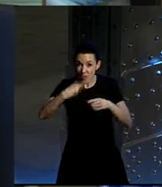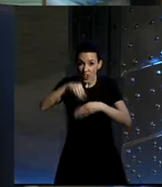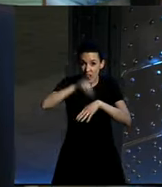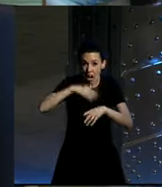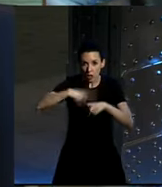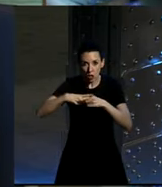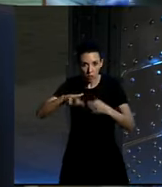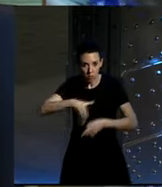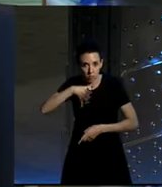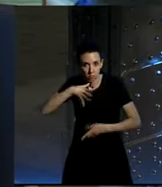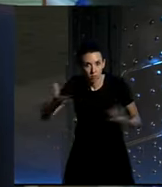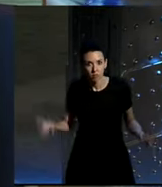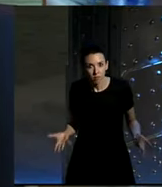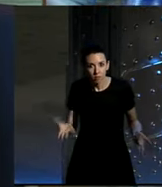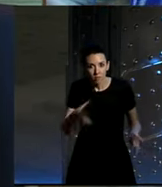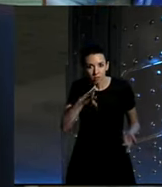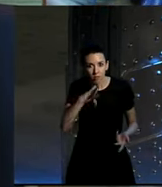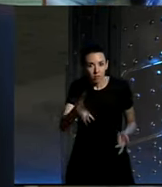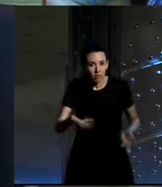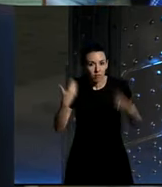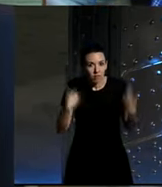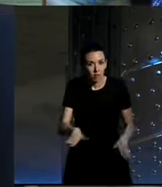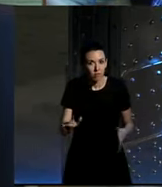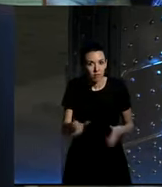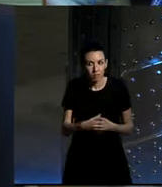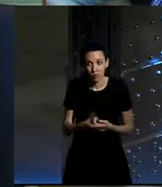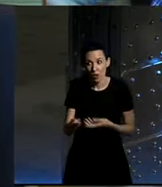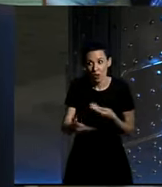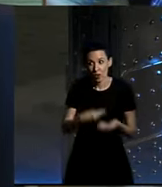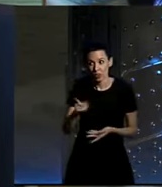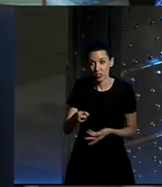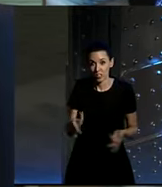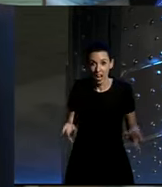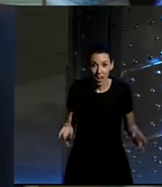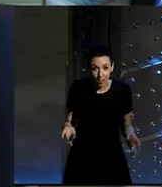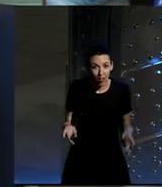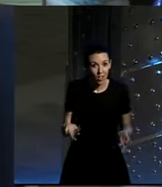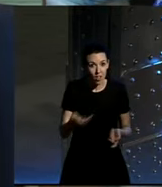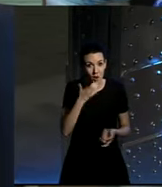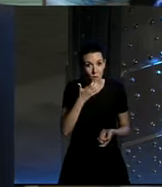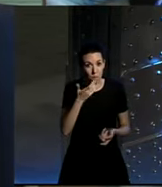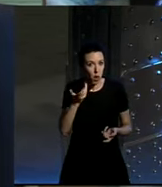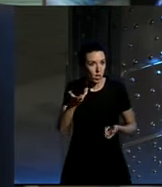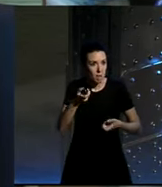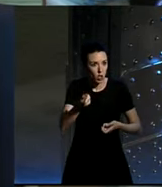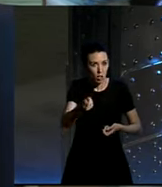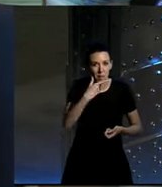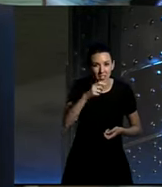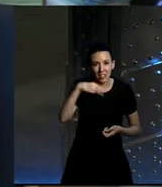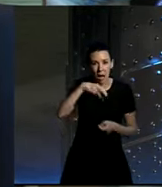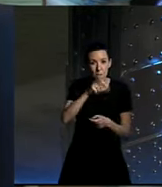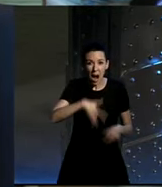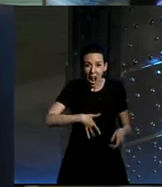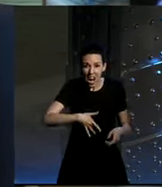grande porque entre vacunas no pensamos usarlo pero ya en sí por ese malaria para